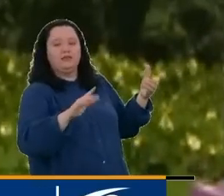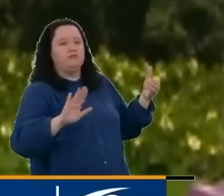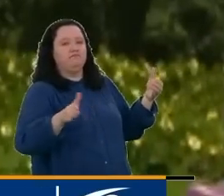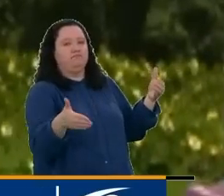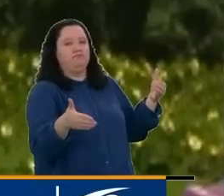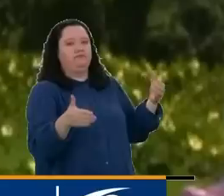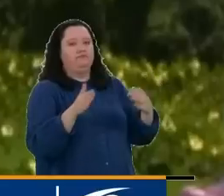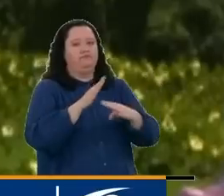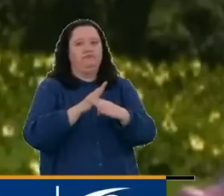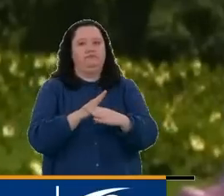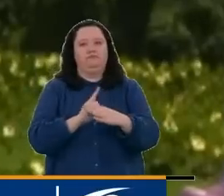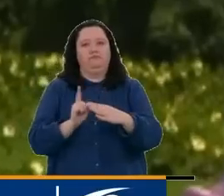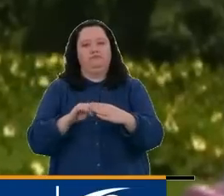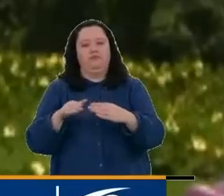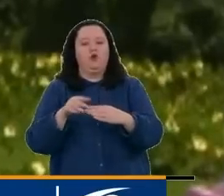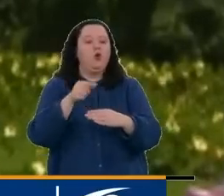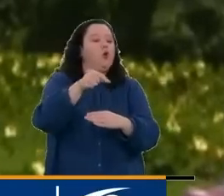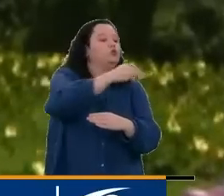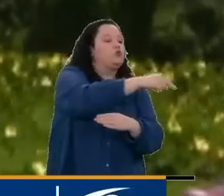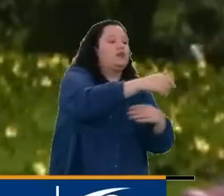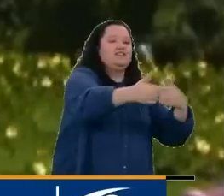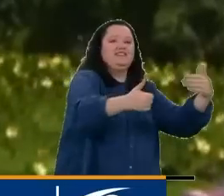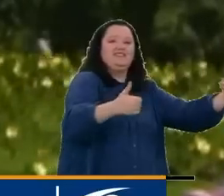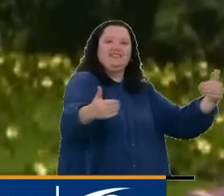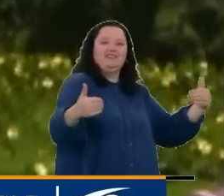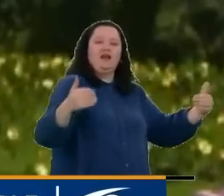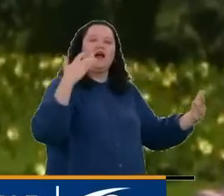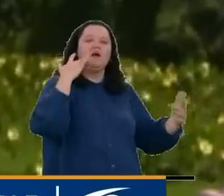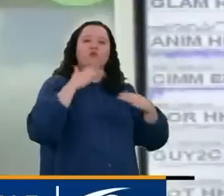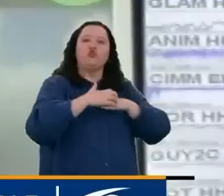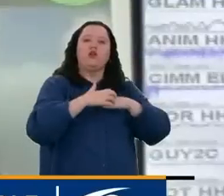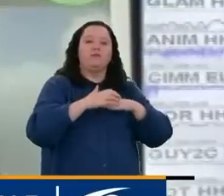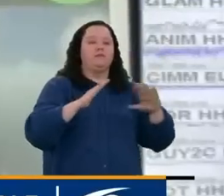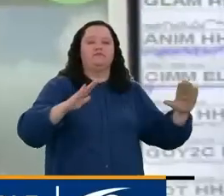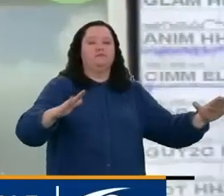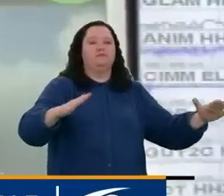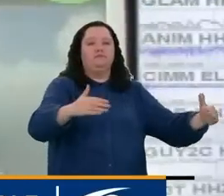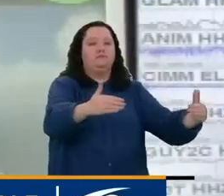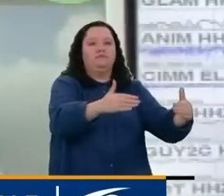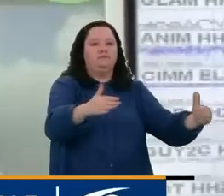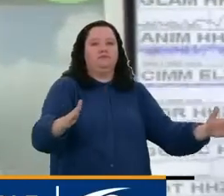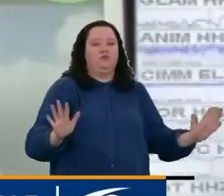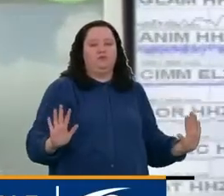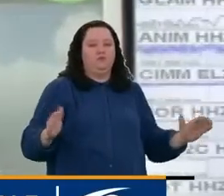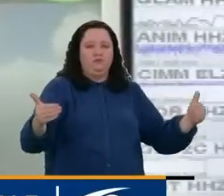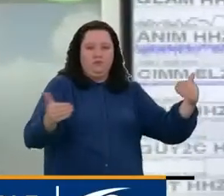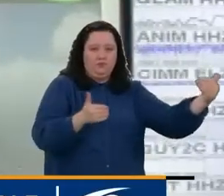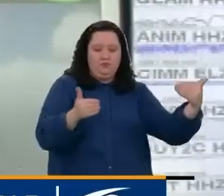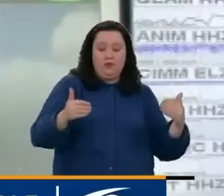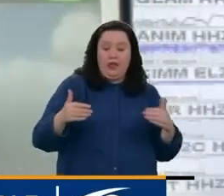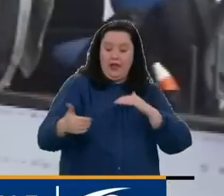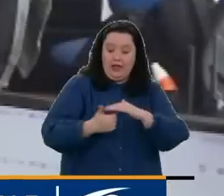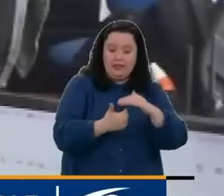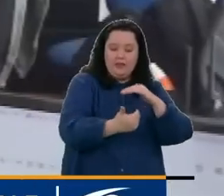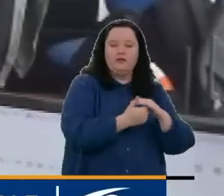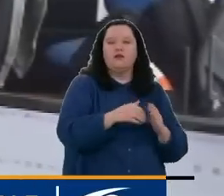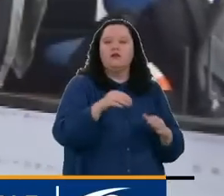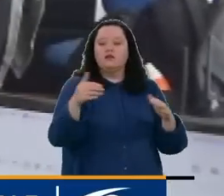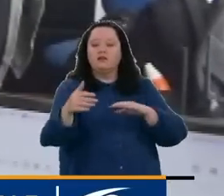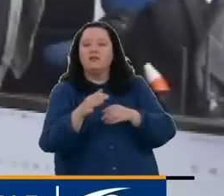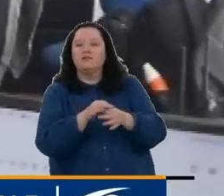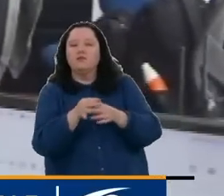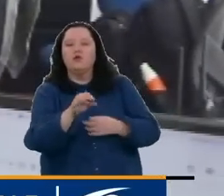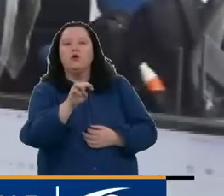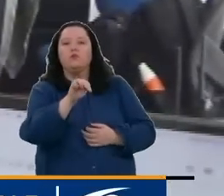al parque y todas las otras entradas que tenemos por el Tolima, entradas que obviamente en Murillo son